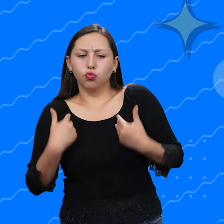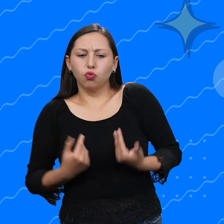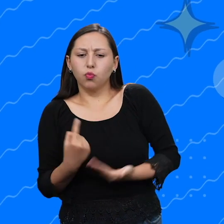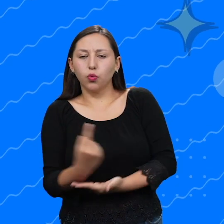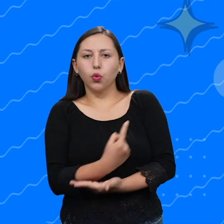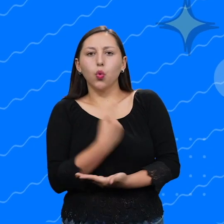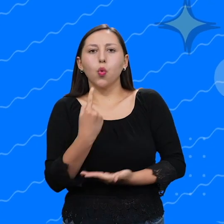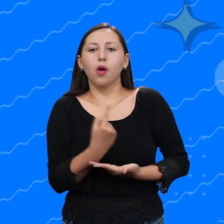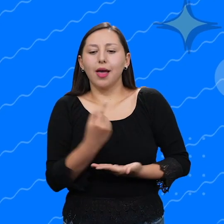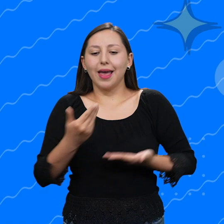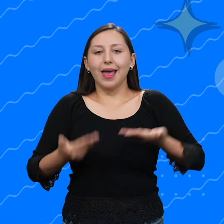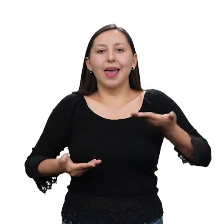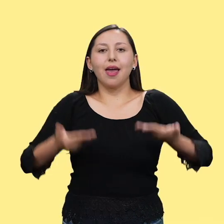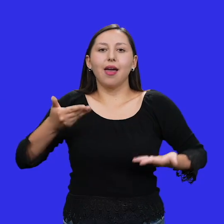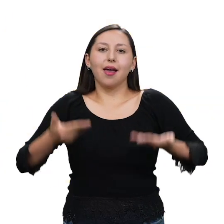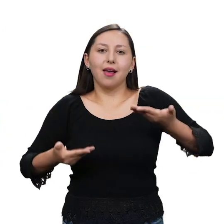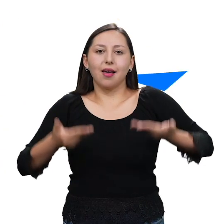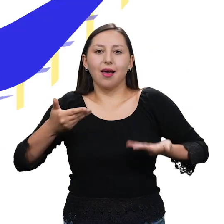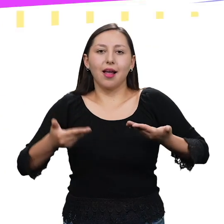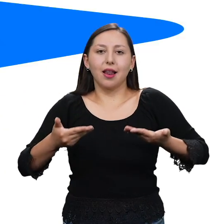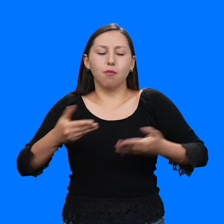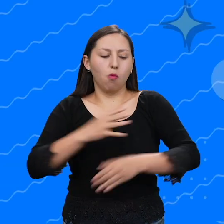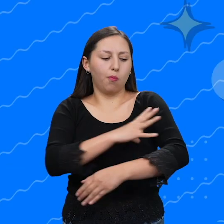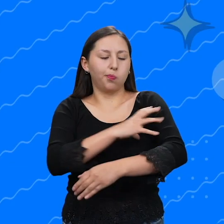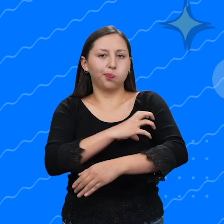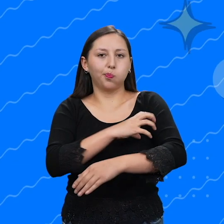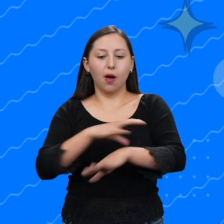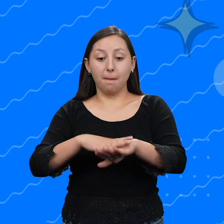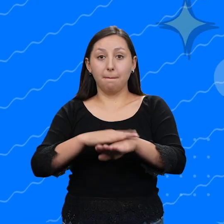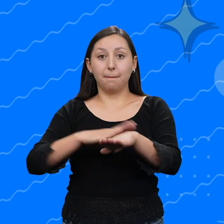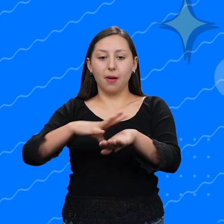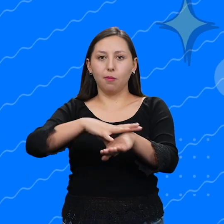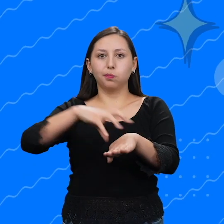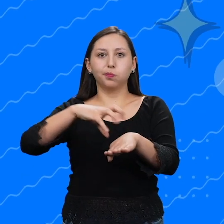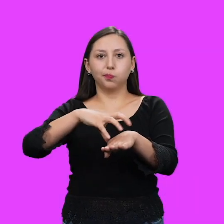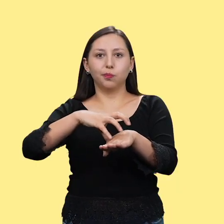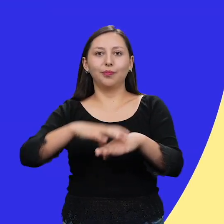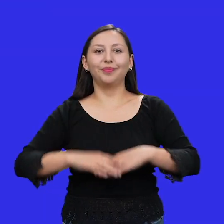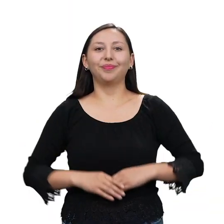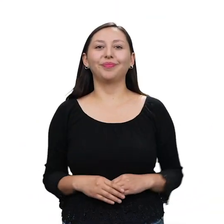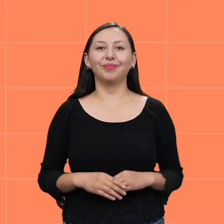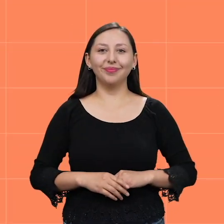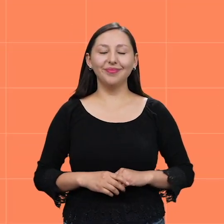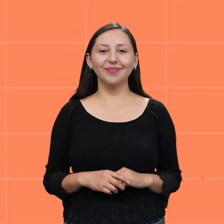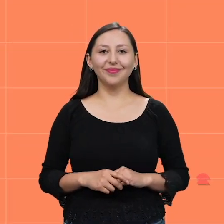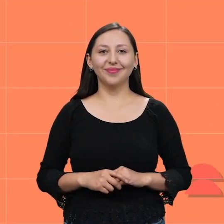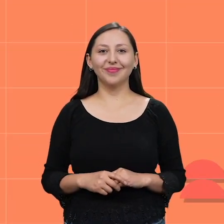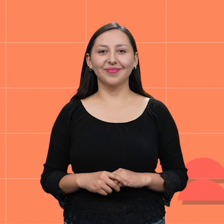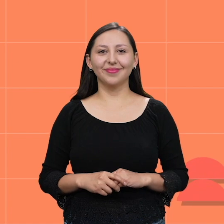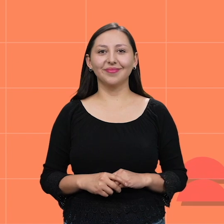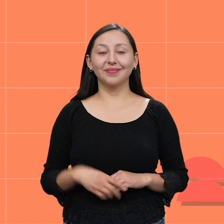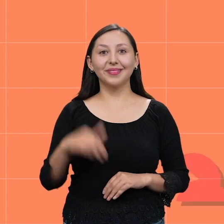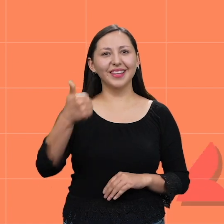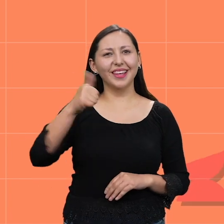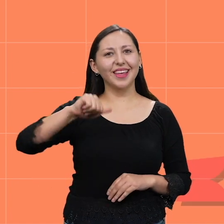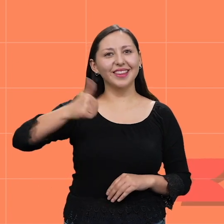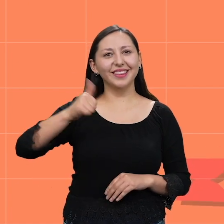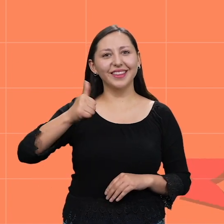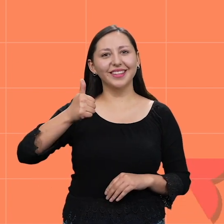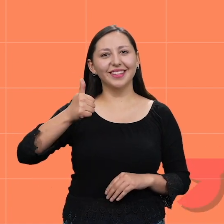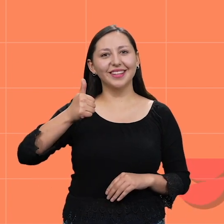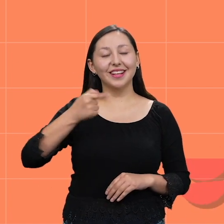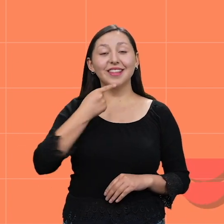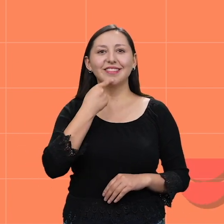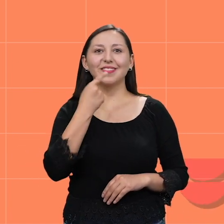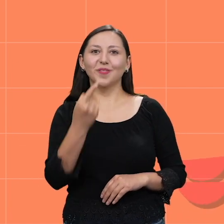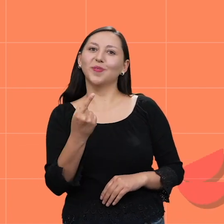es una alineación. Y sobre todo, tener los músculos fuertes. Más que todo, sobre los pies. ¿Qué les pareció lo que Frank